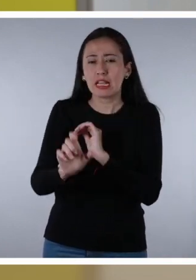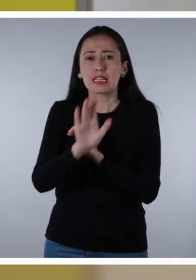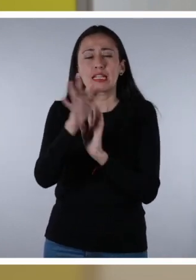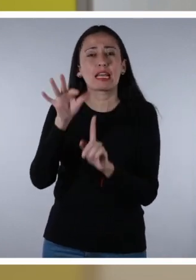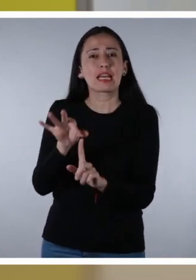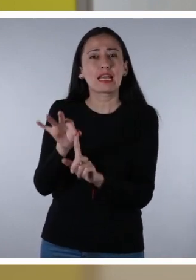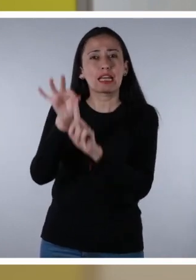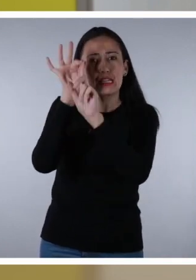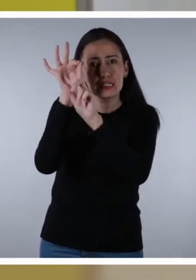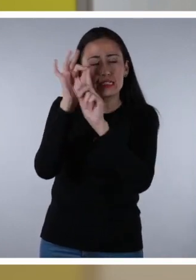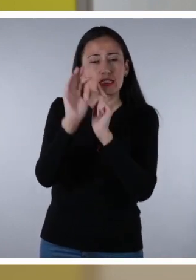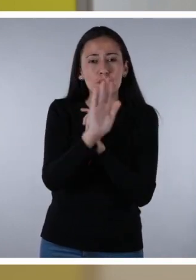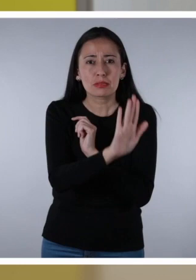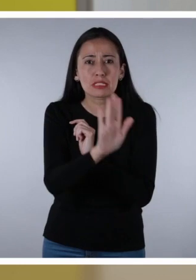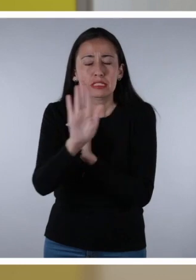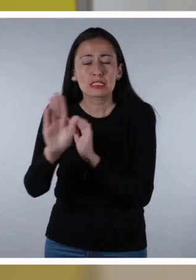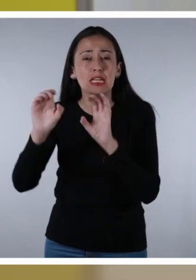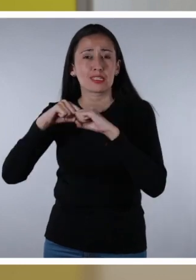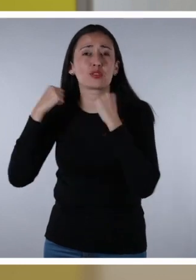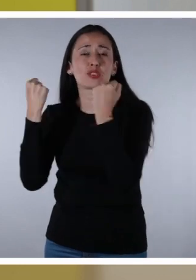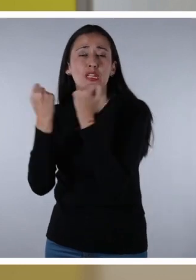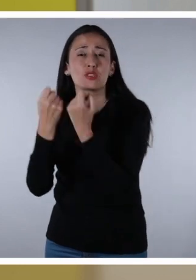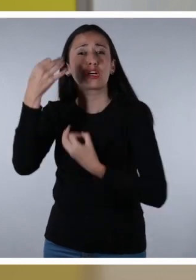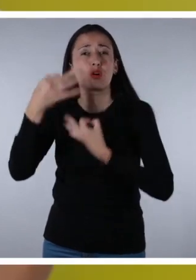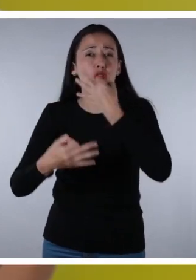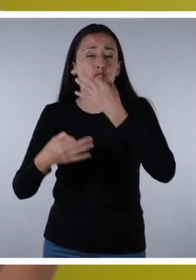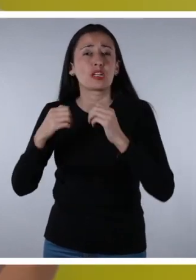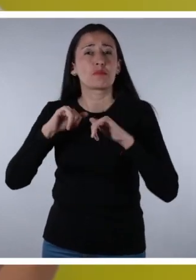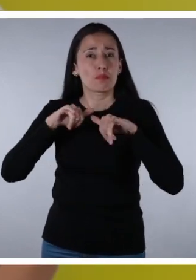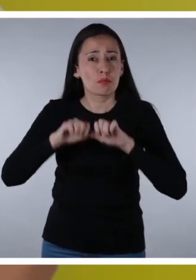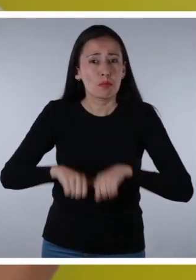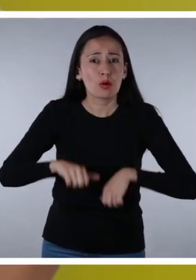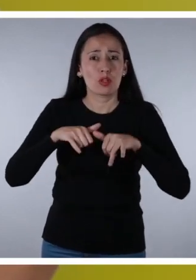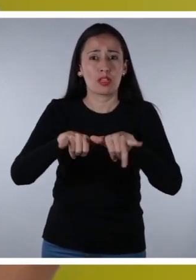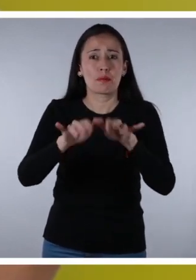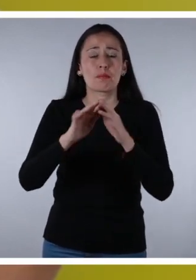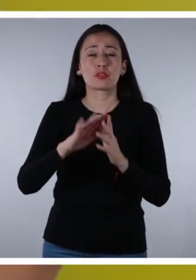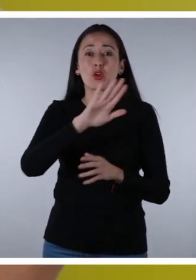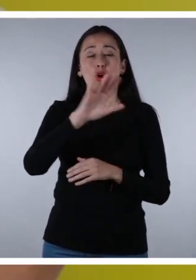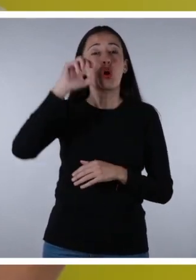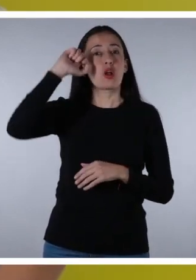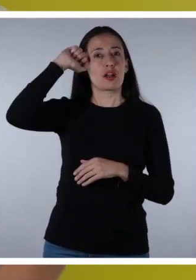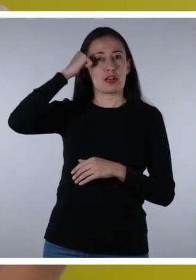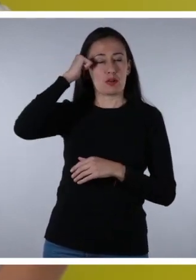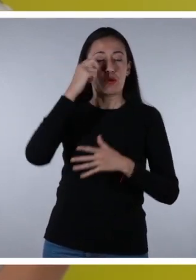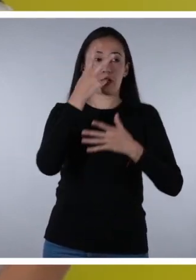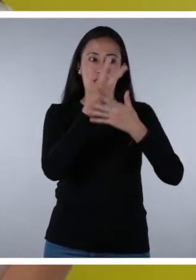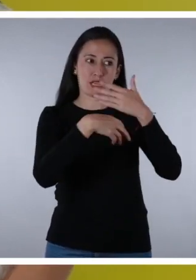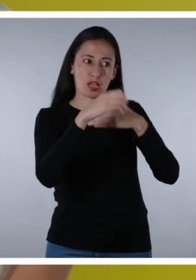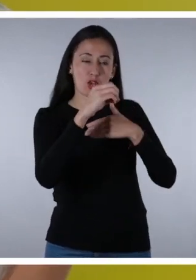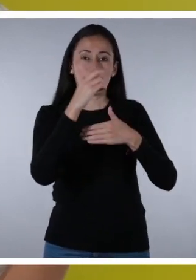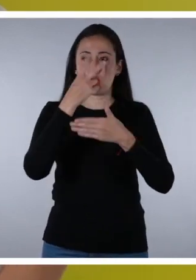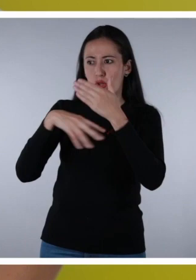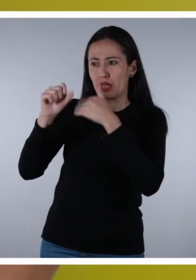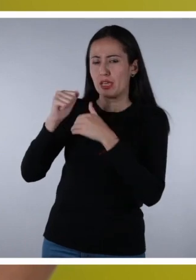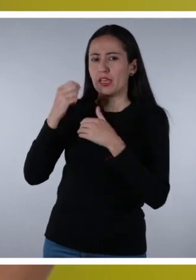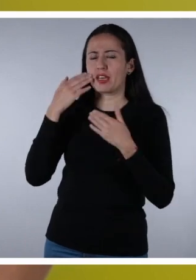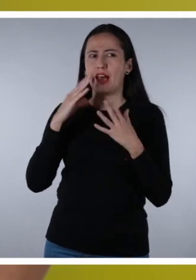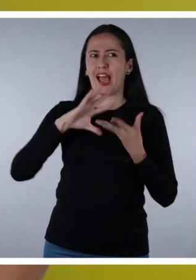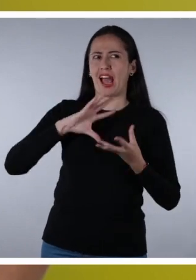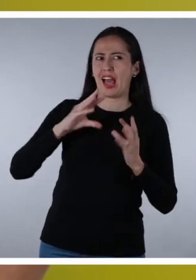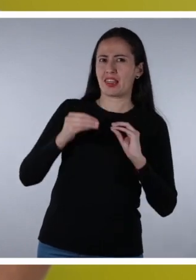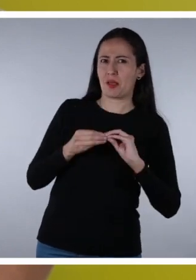es esencial para construir una sociedad más justa y solidaria. Recuerda que si tu hijo o hija tiene dificultades para